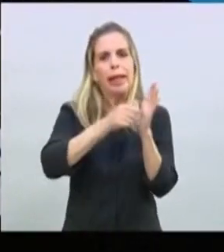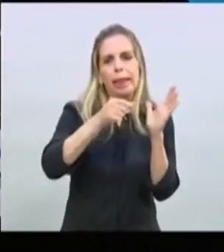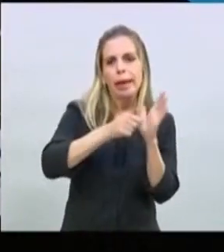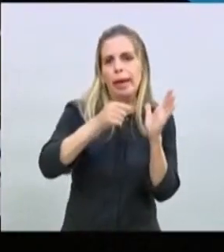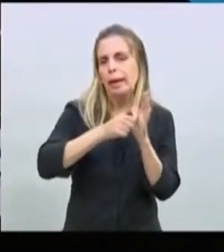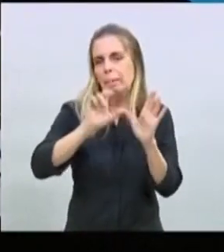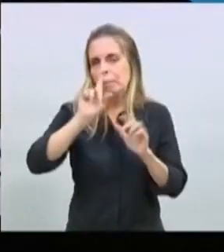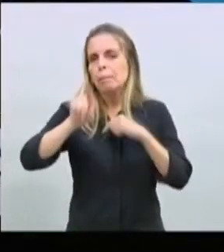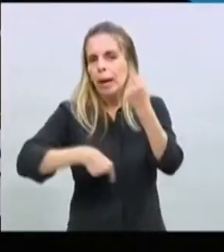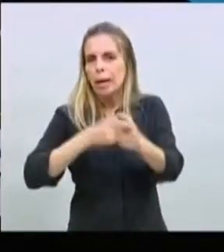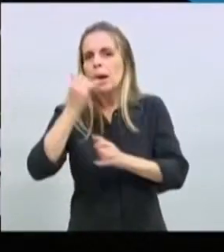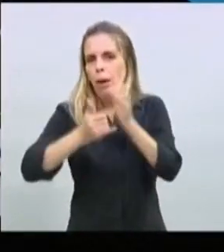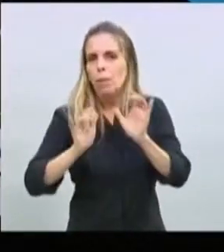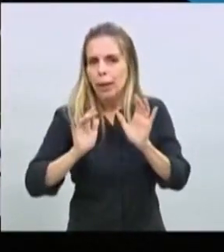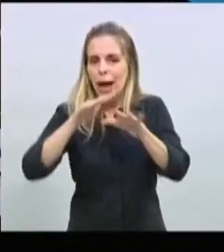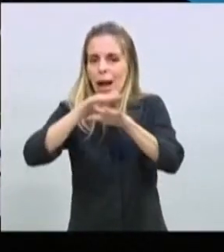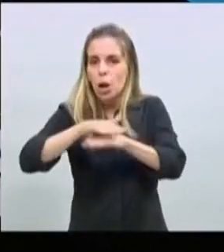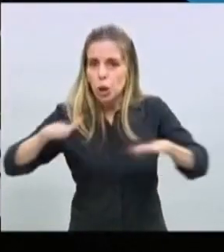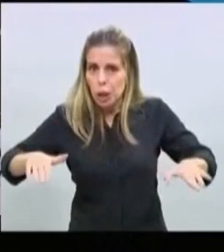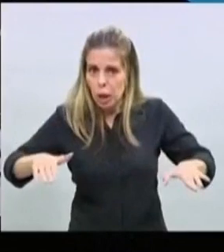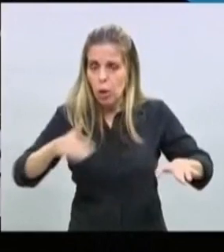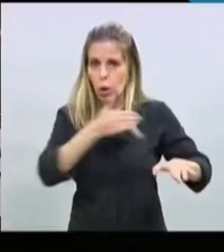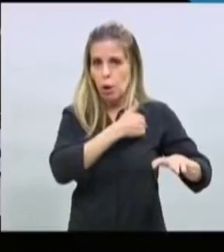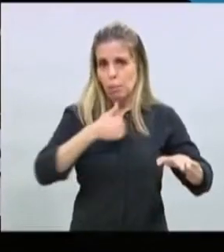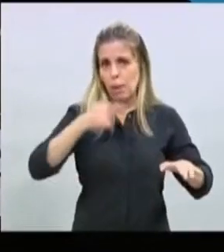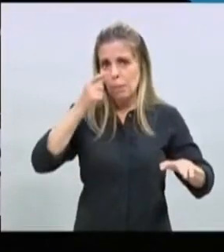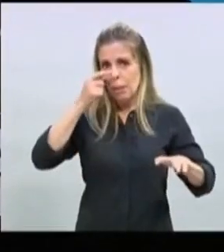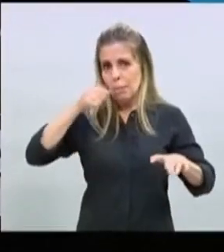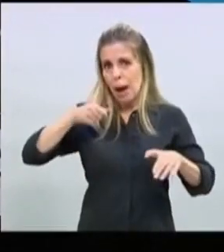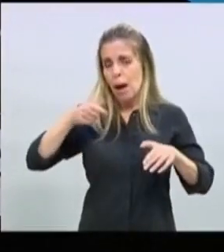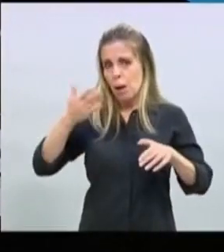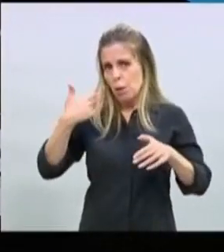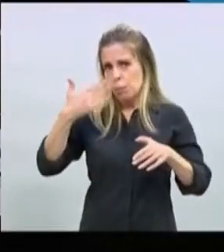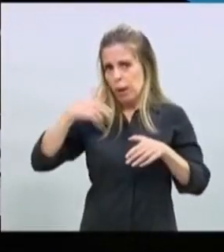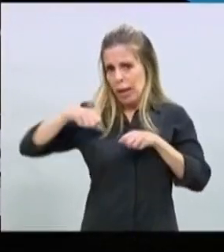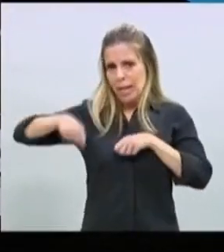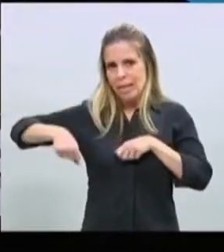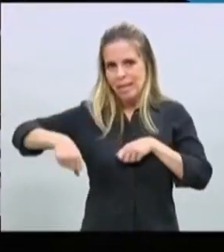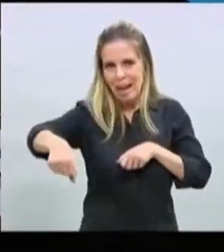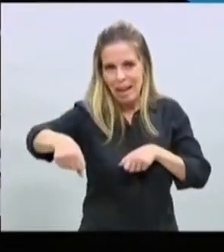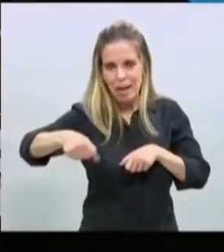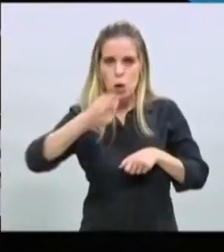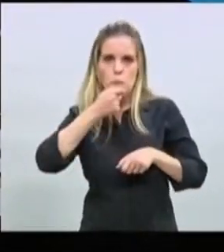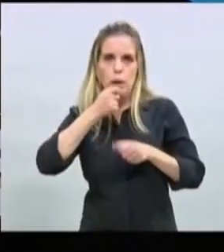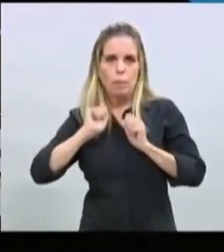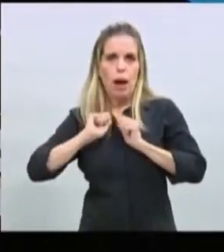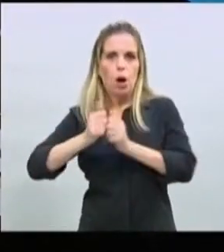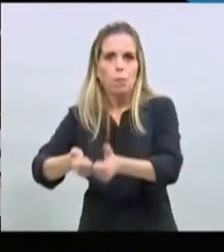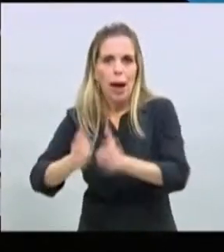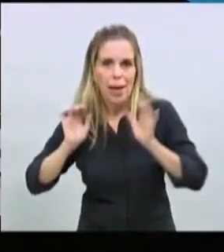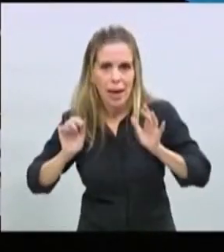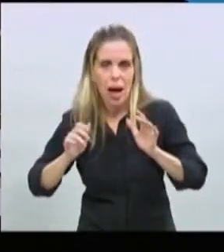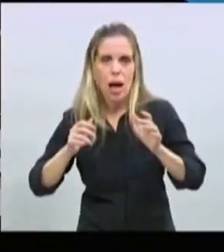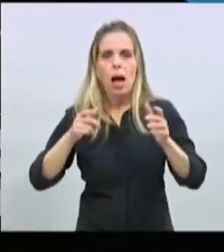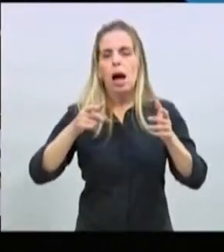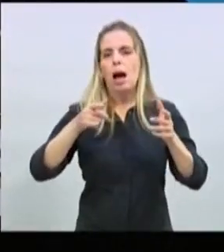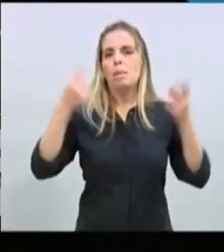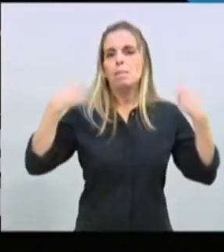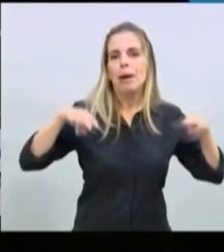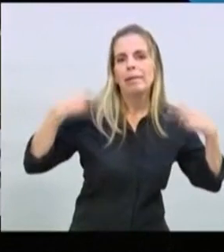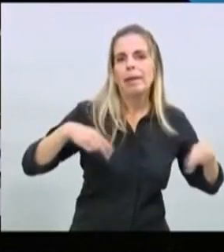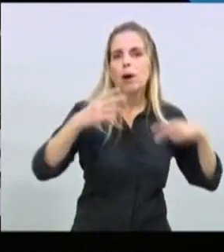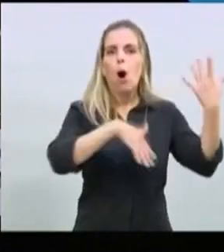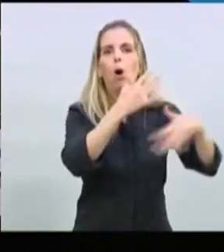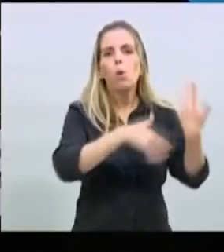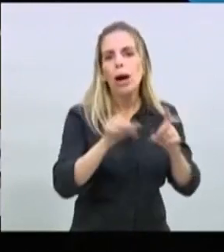mañana, van a poder salir con sus padres a dar una vuelta. Y digo específicamente a dar una vuelta, no juntarse con otros para jugar.